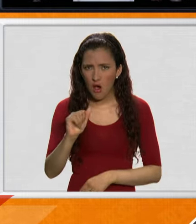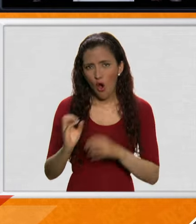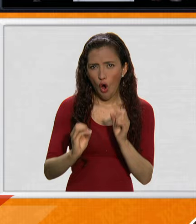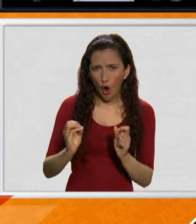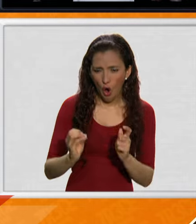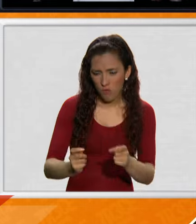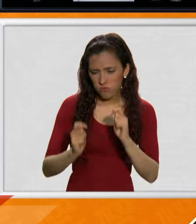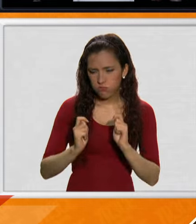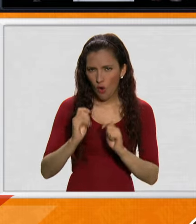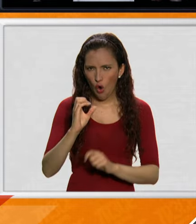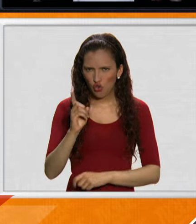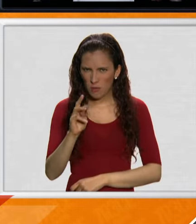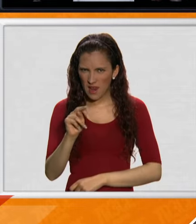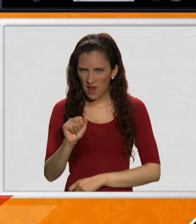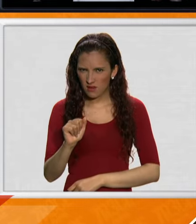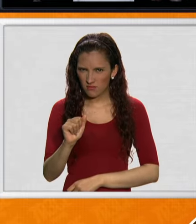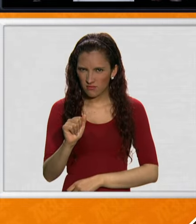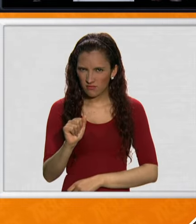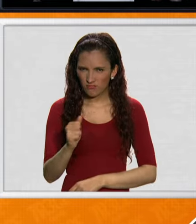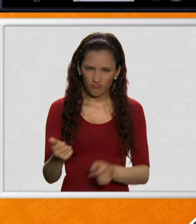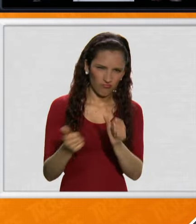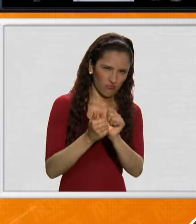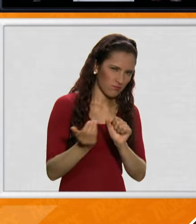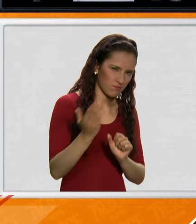Ospina. Acompáñenme.